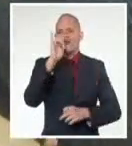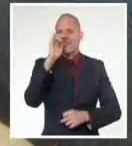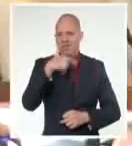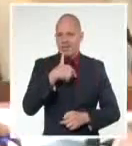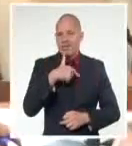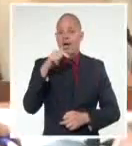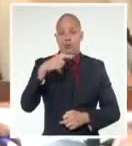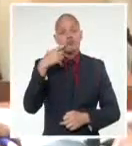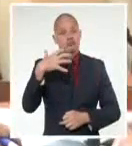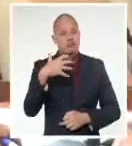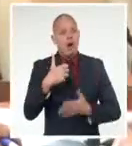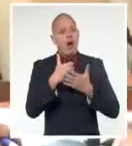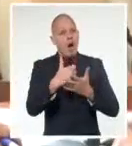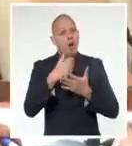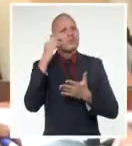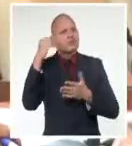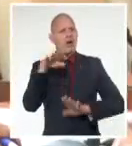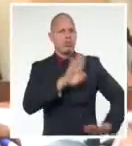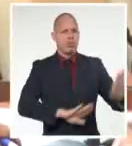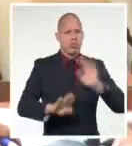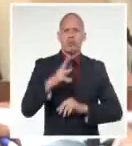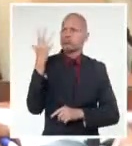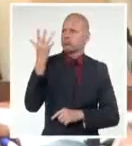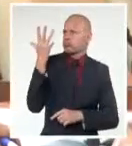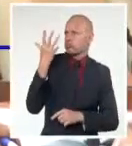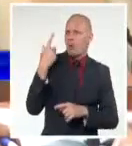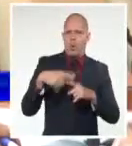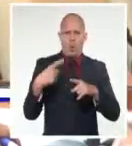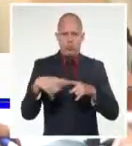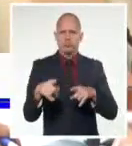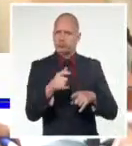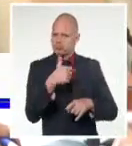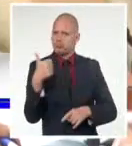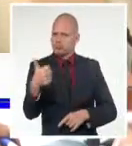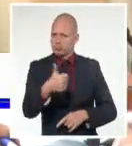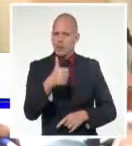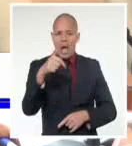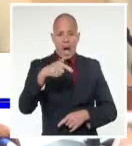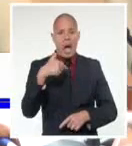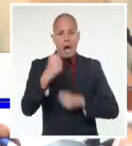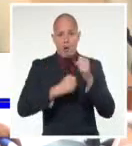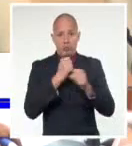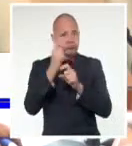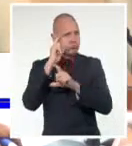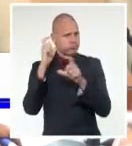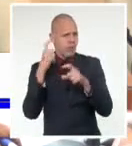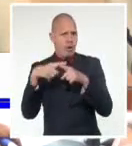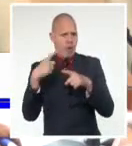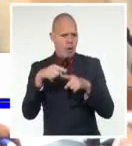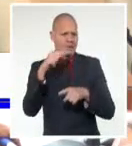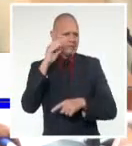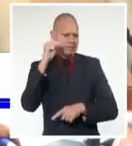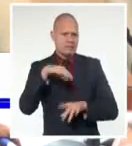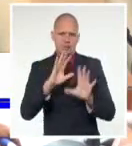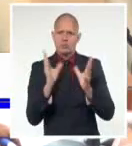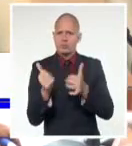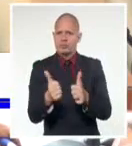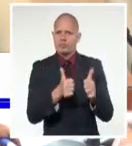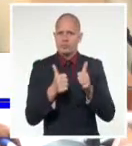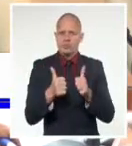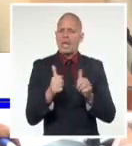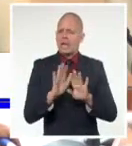para la toma de decisiones y utilización eficiente de integración del conocimiento y el potencial científico. Es conocida